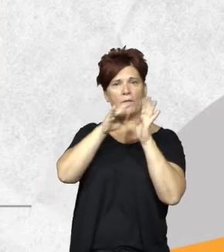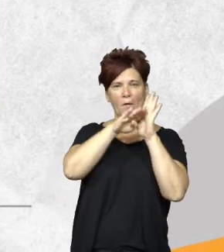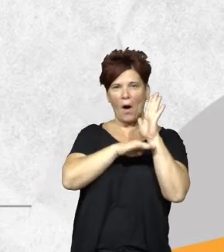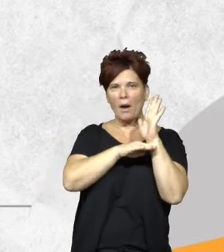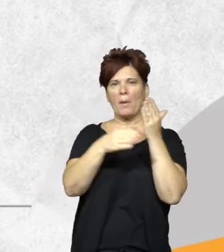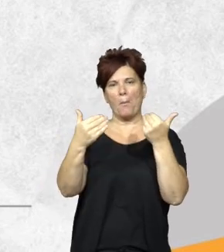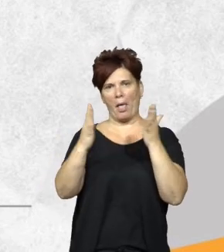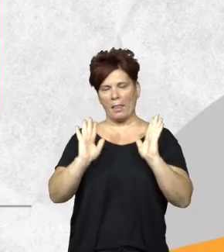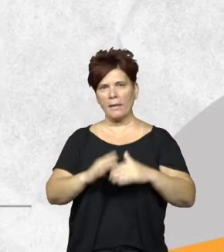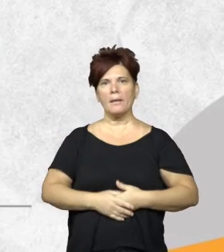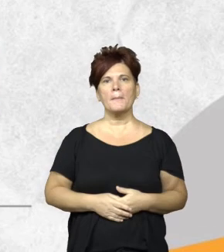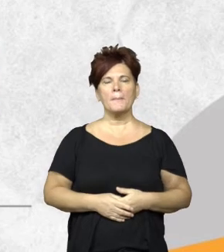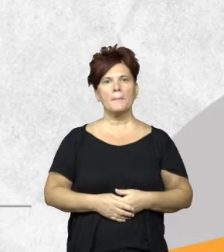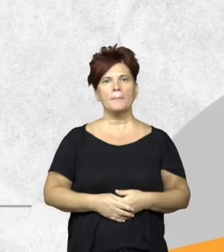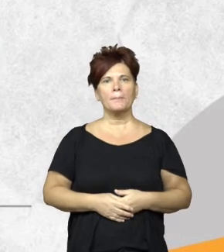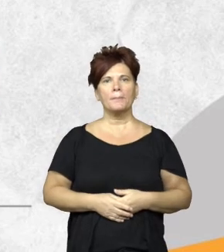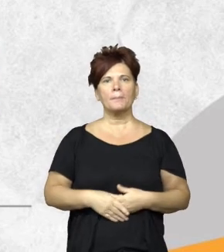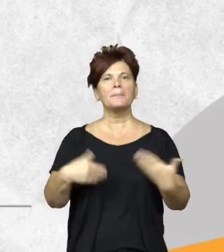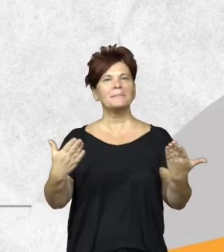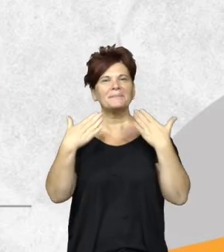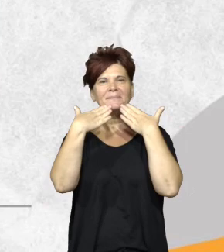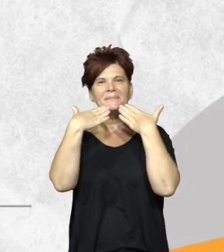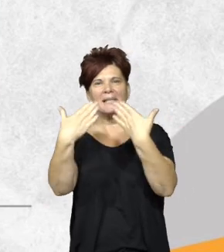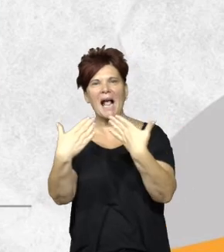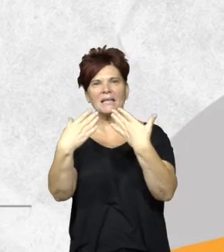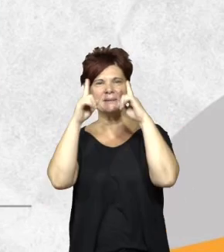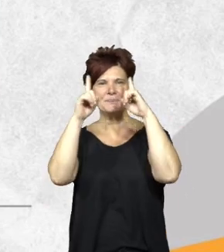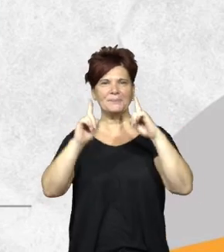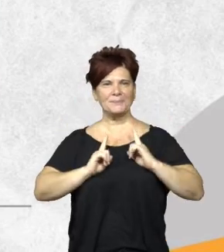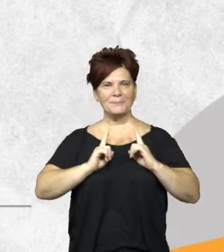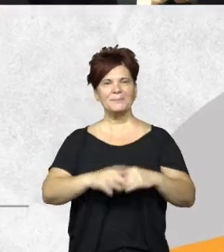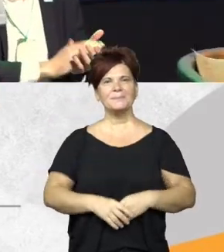anteriormente bueno muchas gracias por su atención